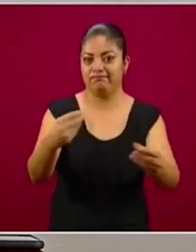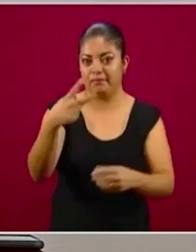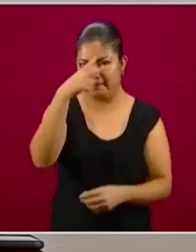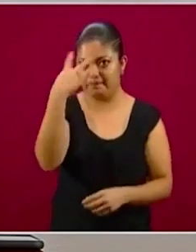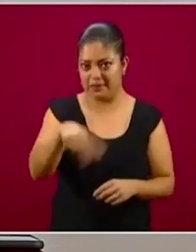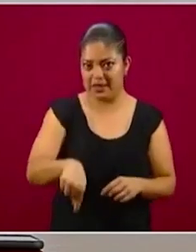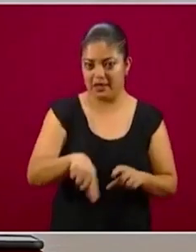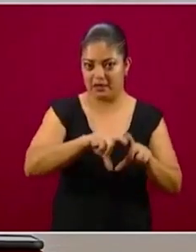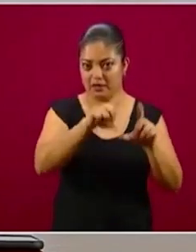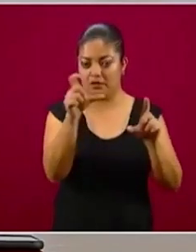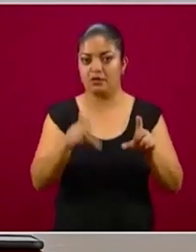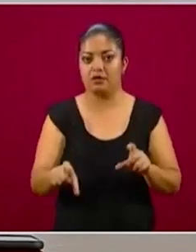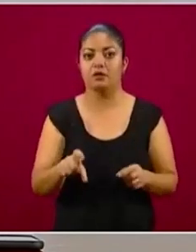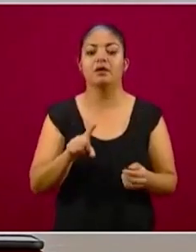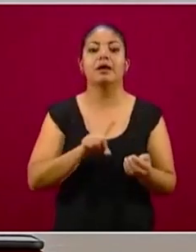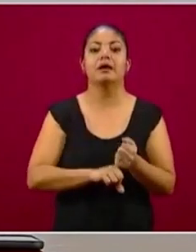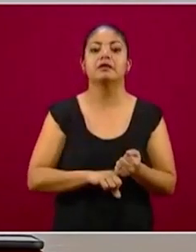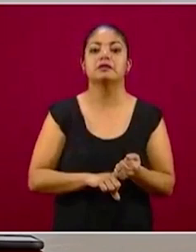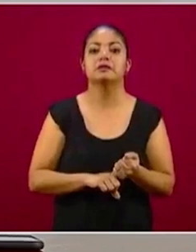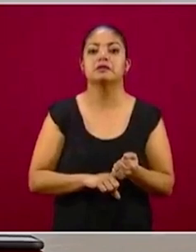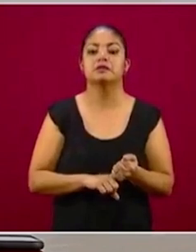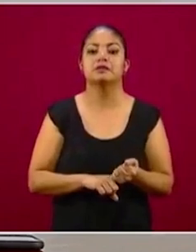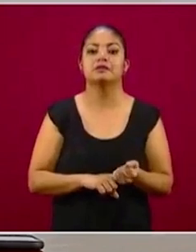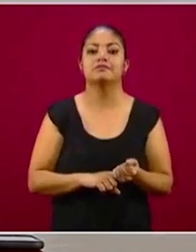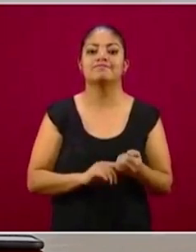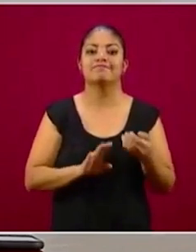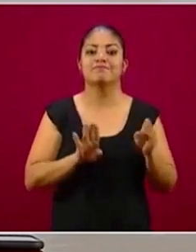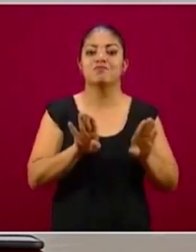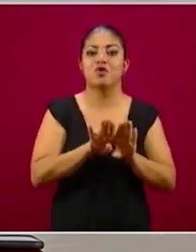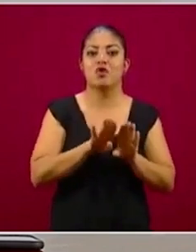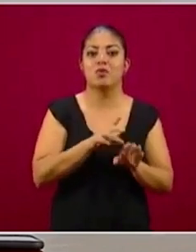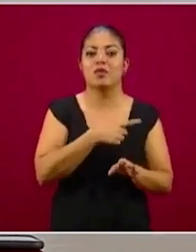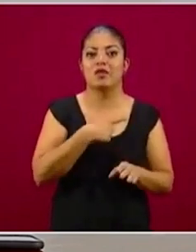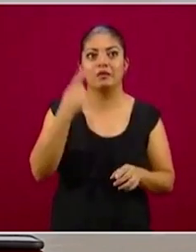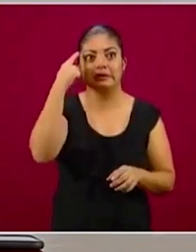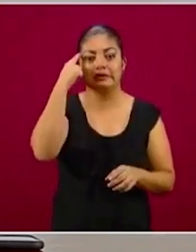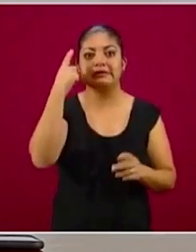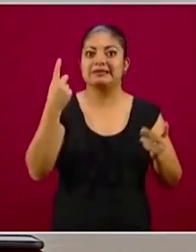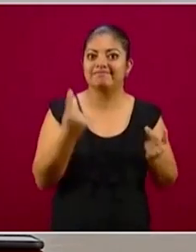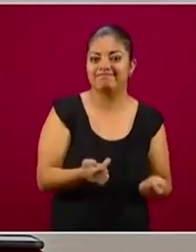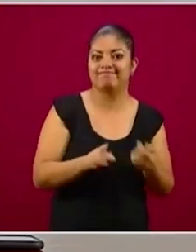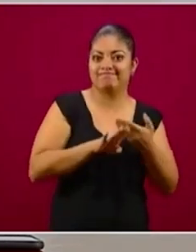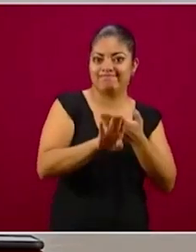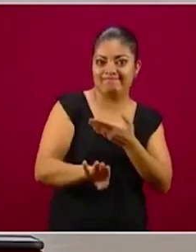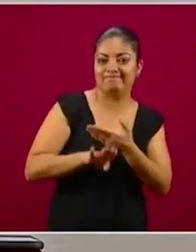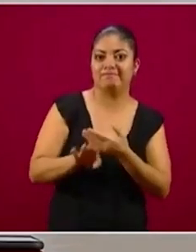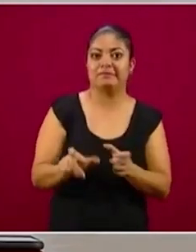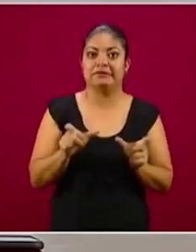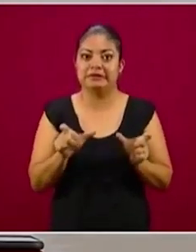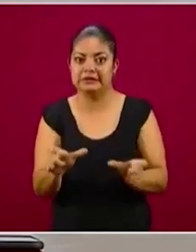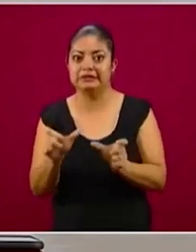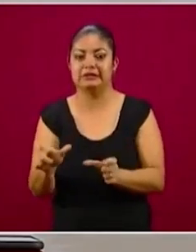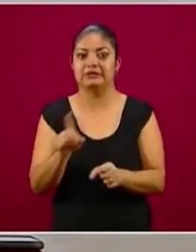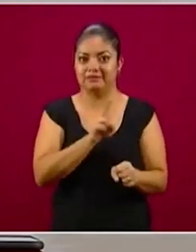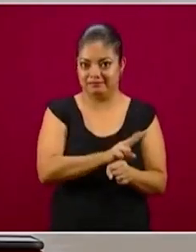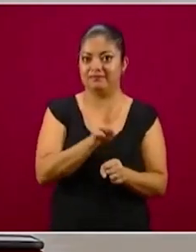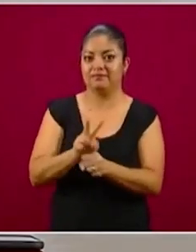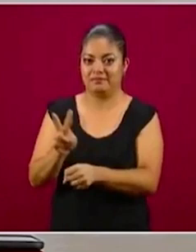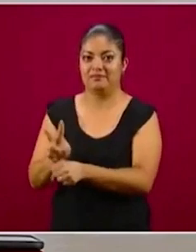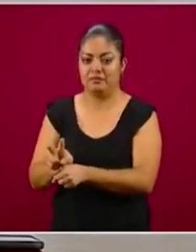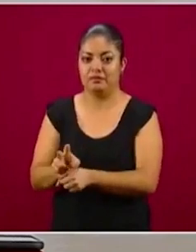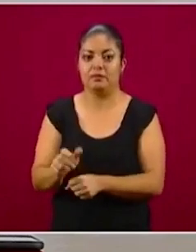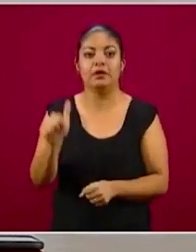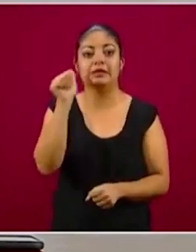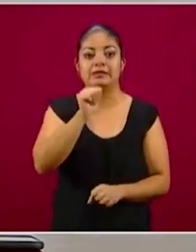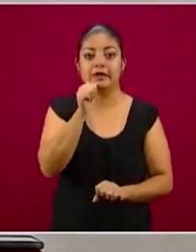de intervenciones, tanto de prevención como de control como de vigilancia, siempre los anunciamos